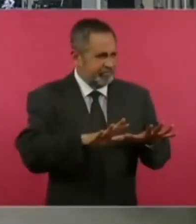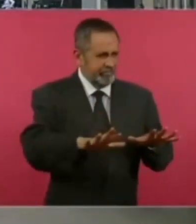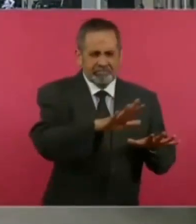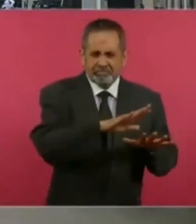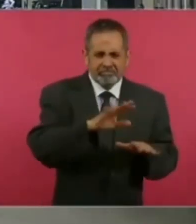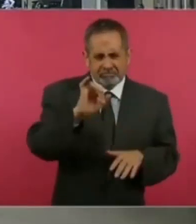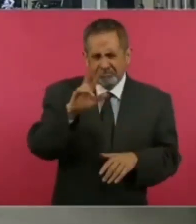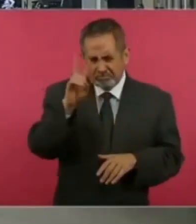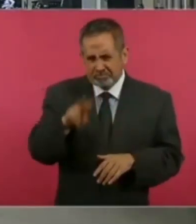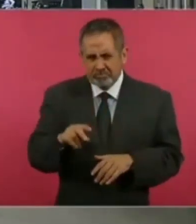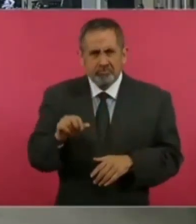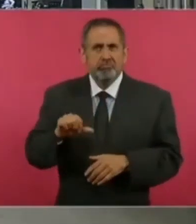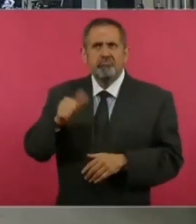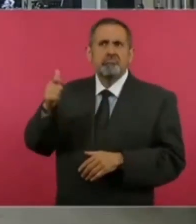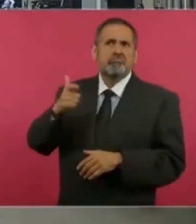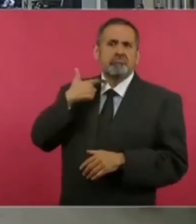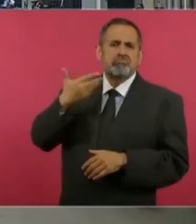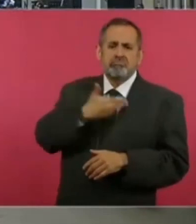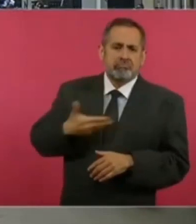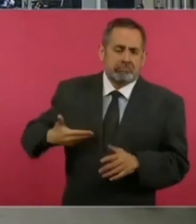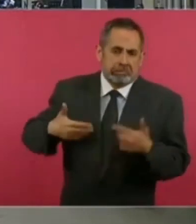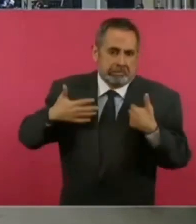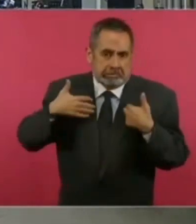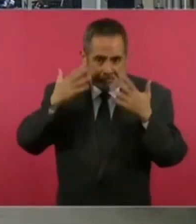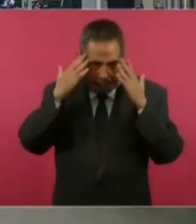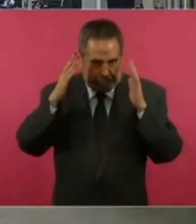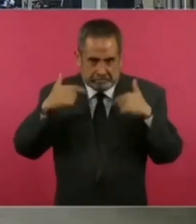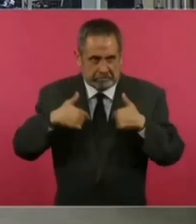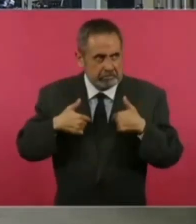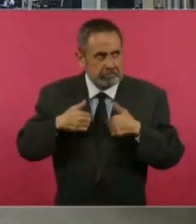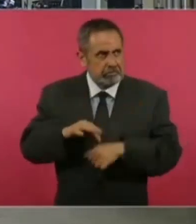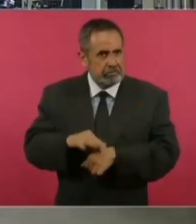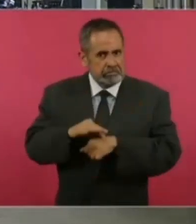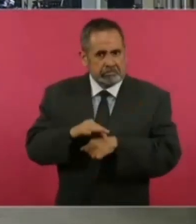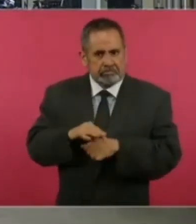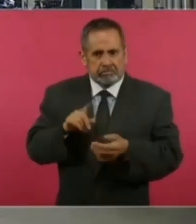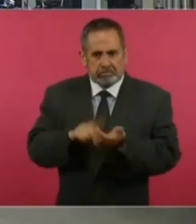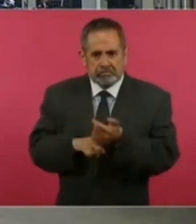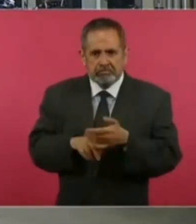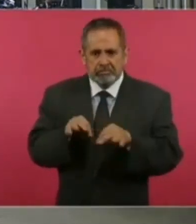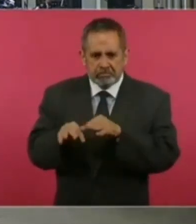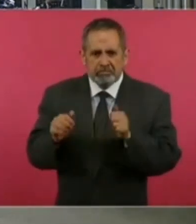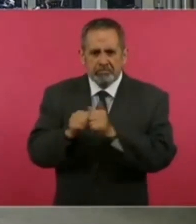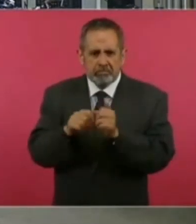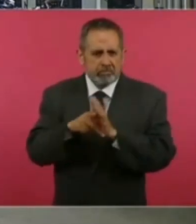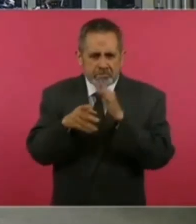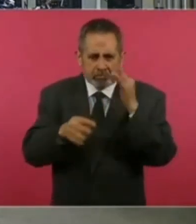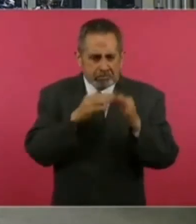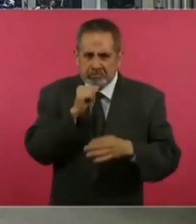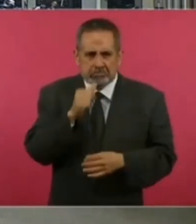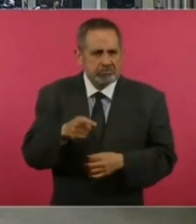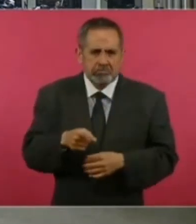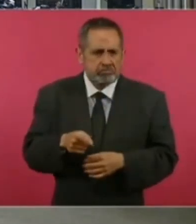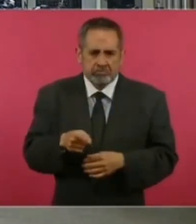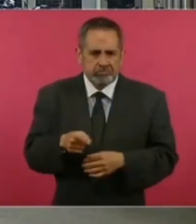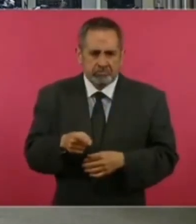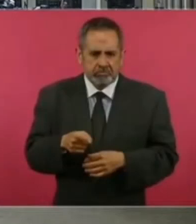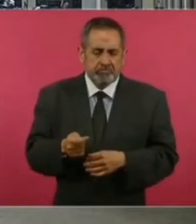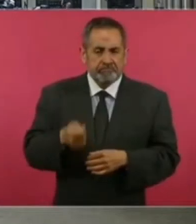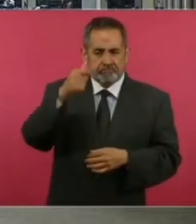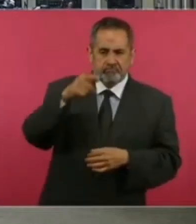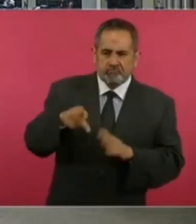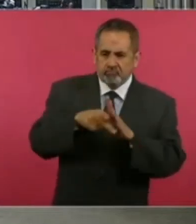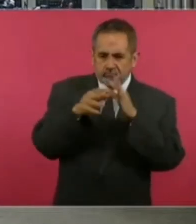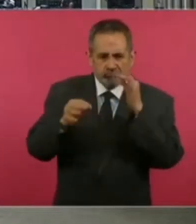expresión. Creo que ningún otro presidente, a menos con los que yo he trabajado como periodista, había aplicado esta